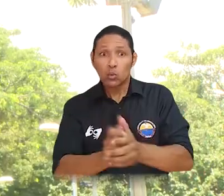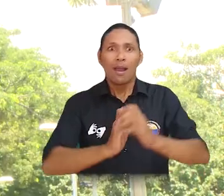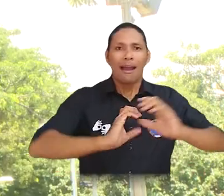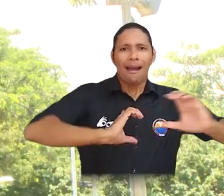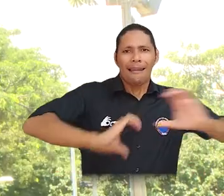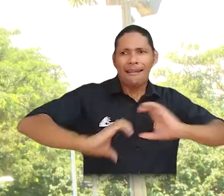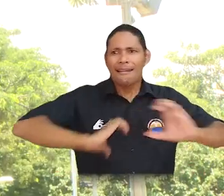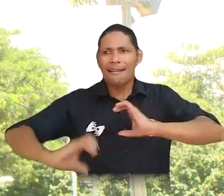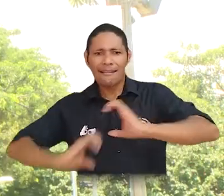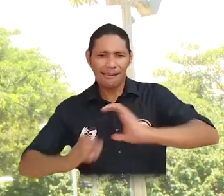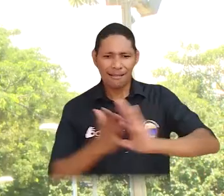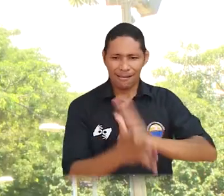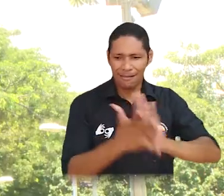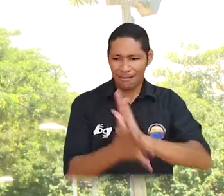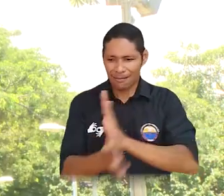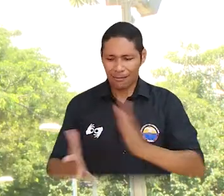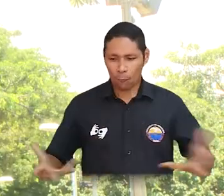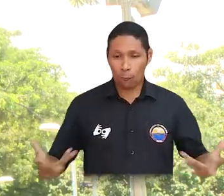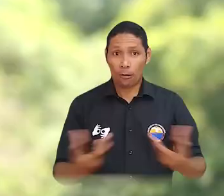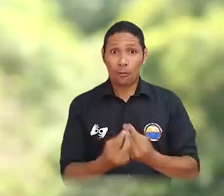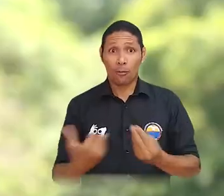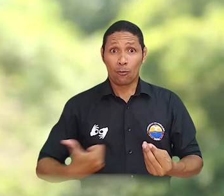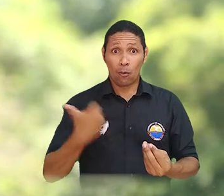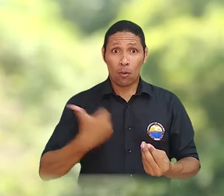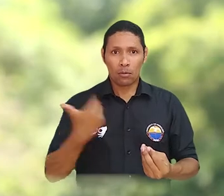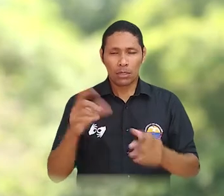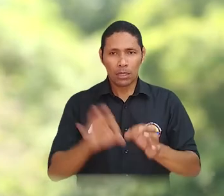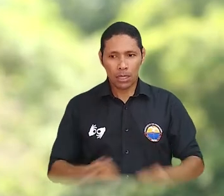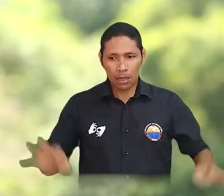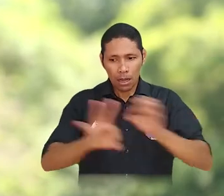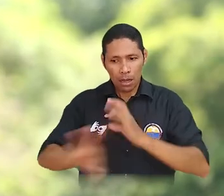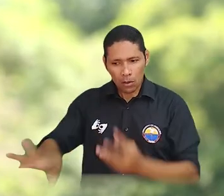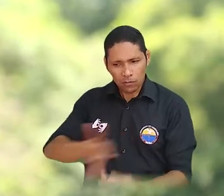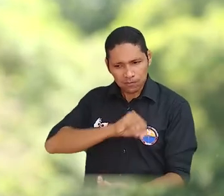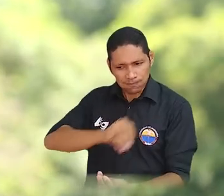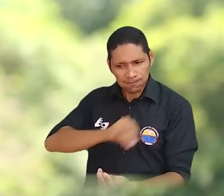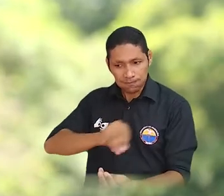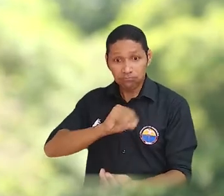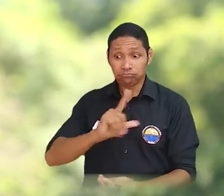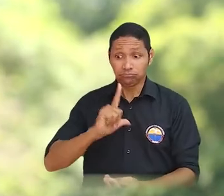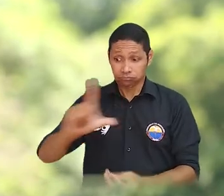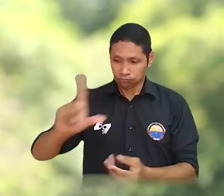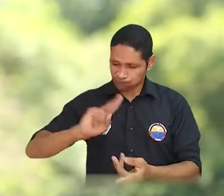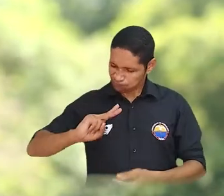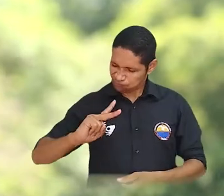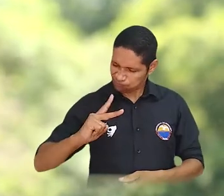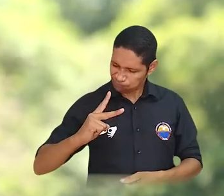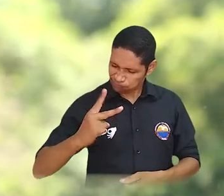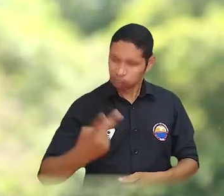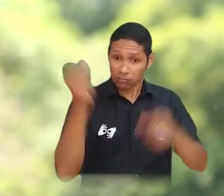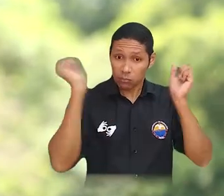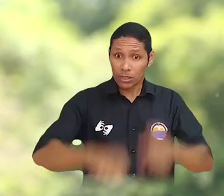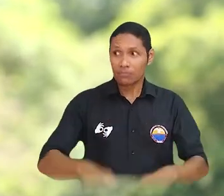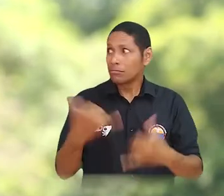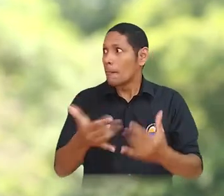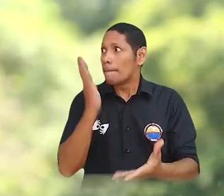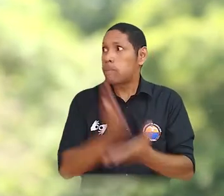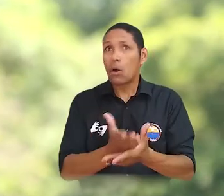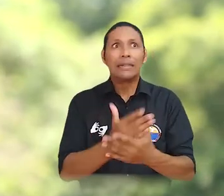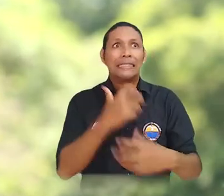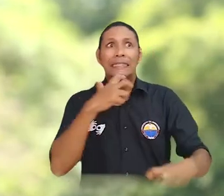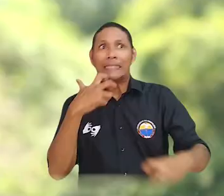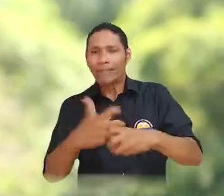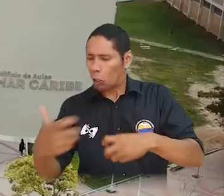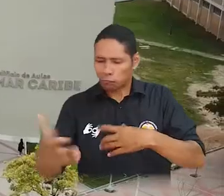comunicación escrita del grupo de jóvenes, además de fortalecer su visión sobre liderazgo transformador y resiliente en tiempos de